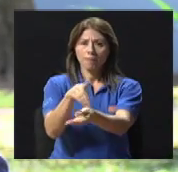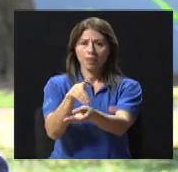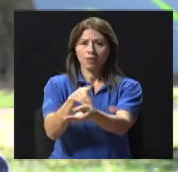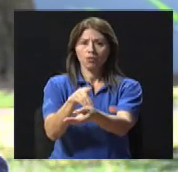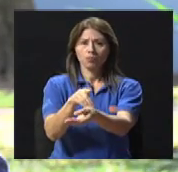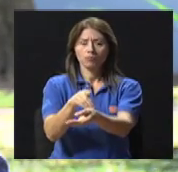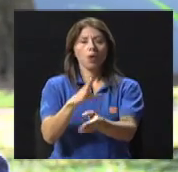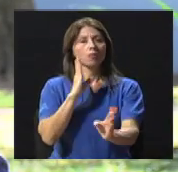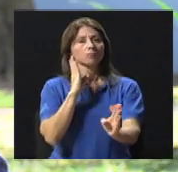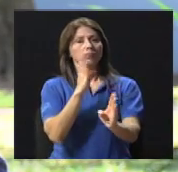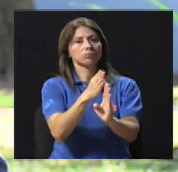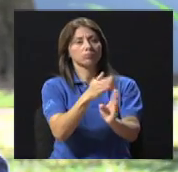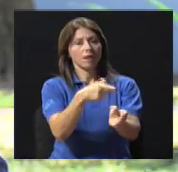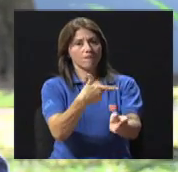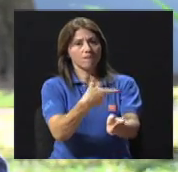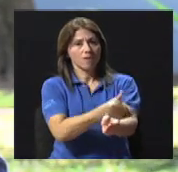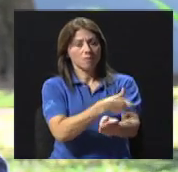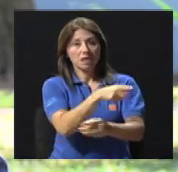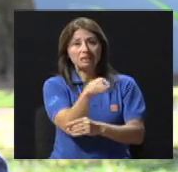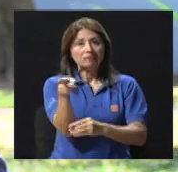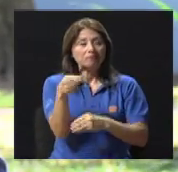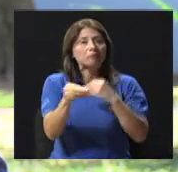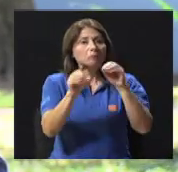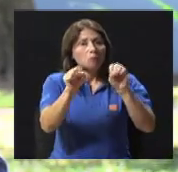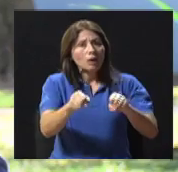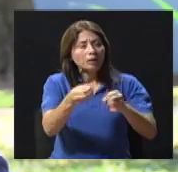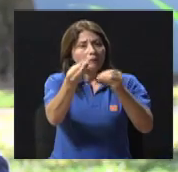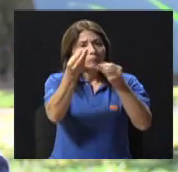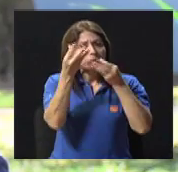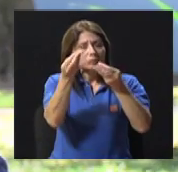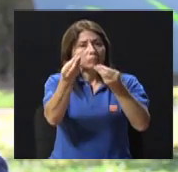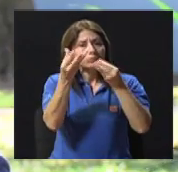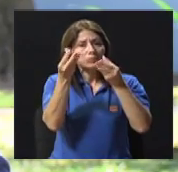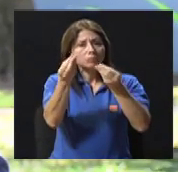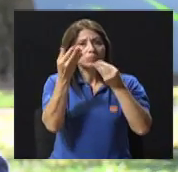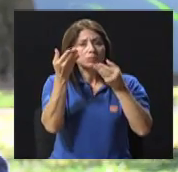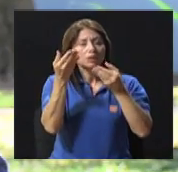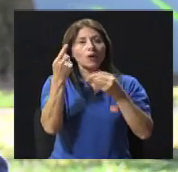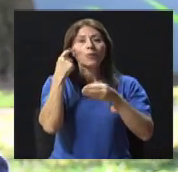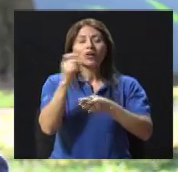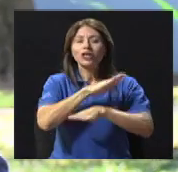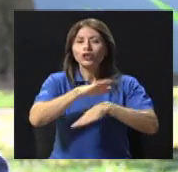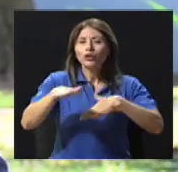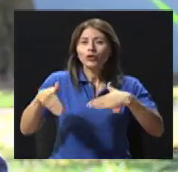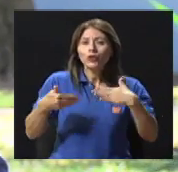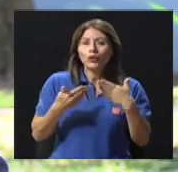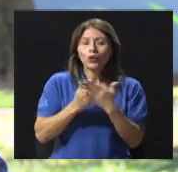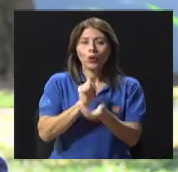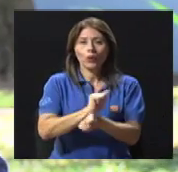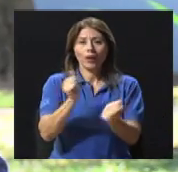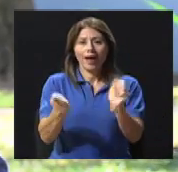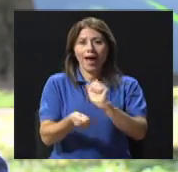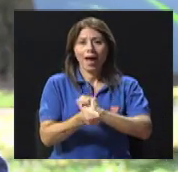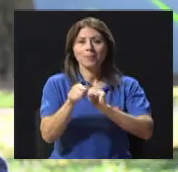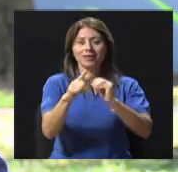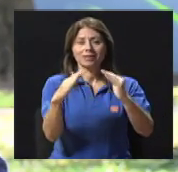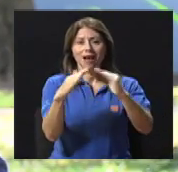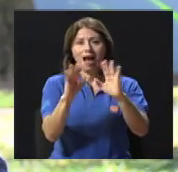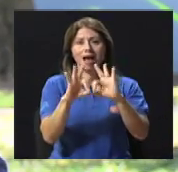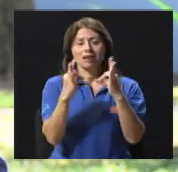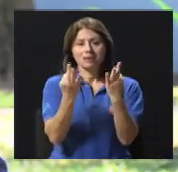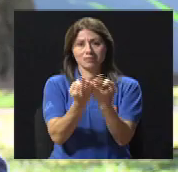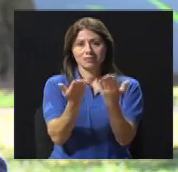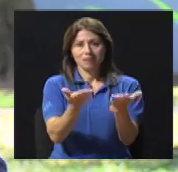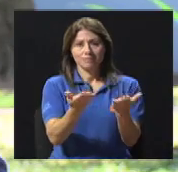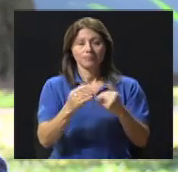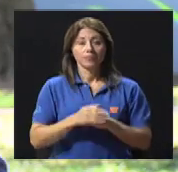enfermería, para que puedan orientar las acciones a seguir, porque va a cambiar todo en el hogar, cambia. O sea,